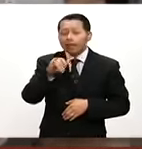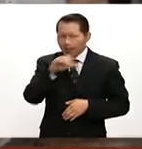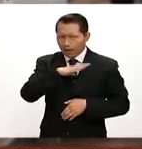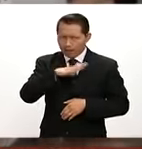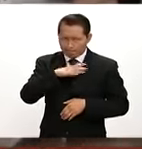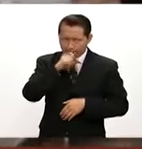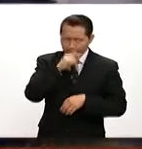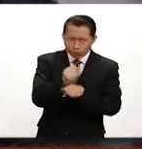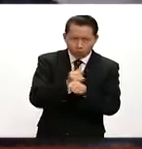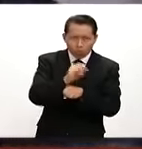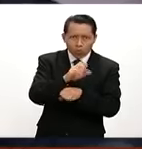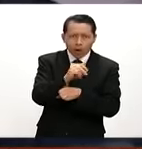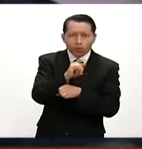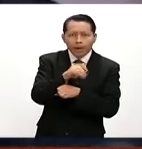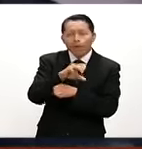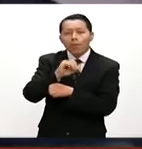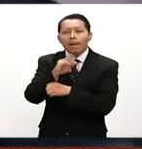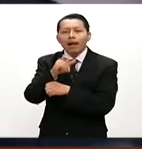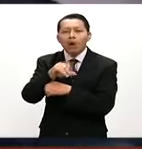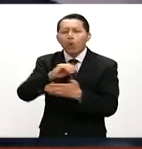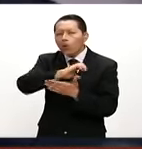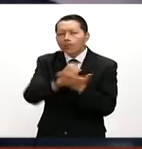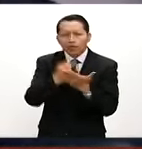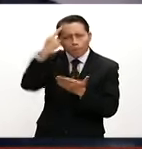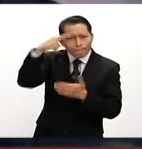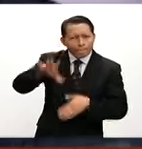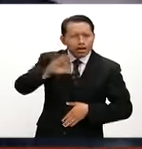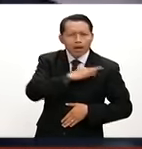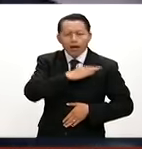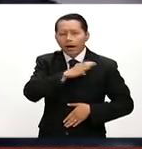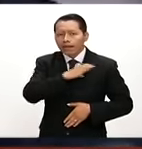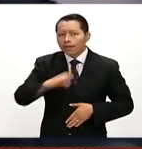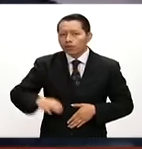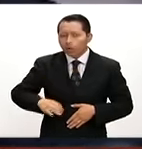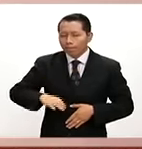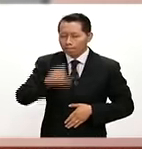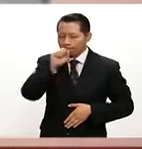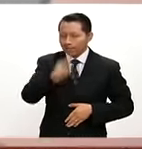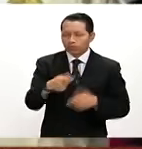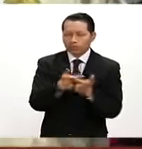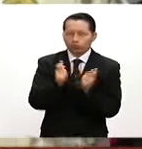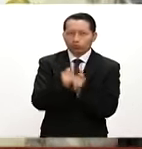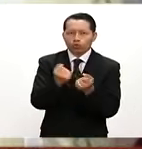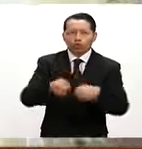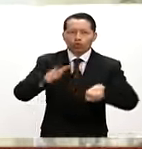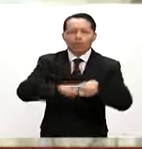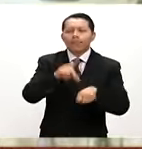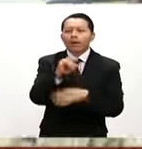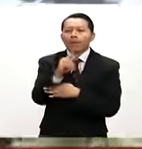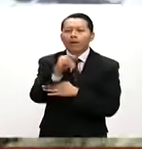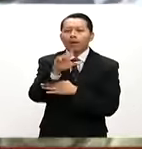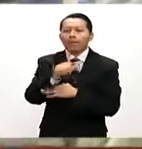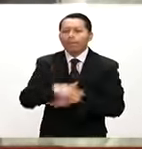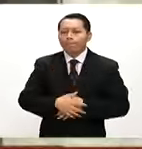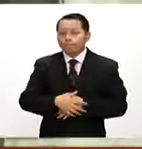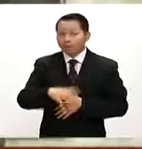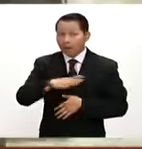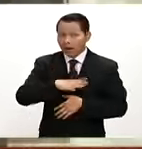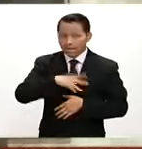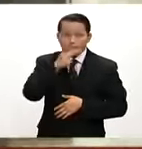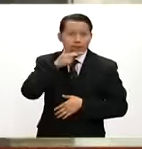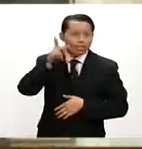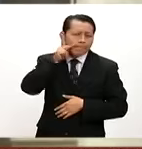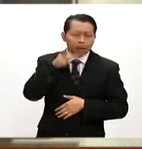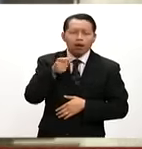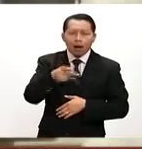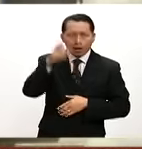Blanco Por presunto contrato Para ser candidato Del Partido Socialdemócrata El Papa Francisco Canoniza A